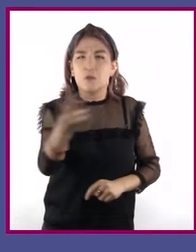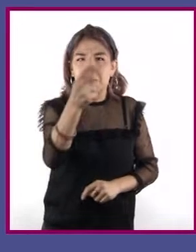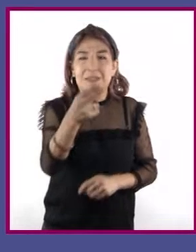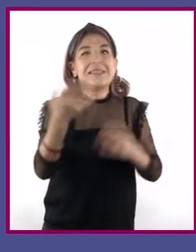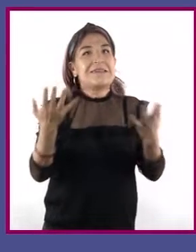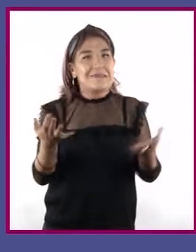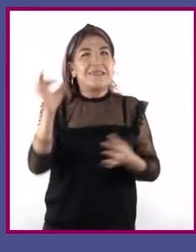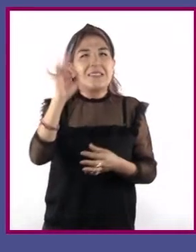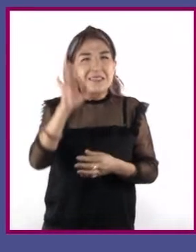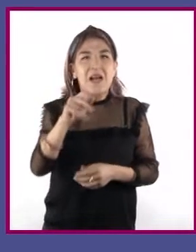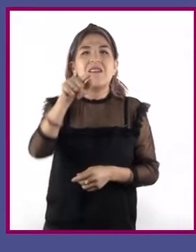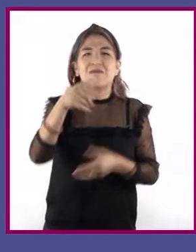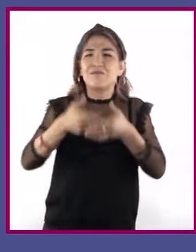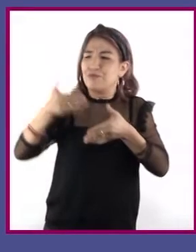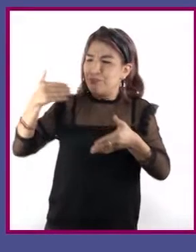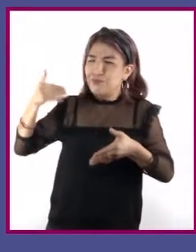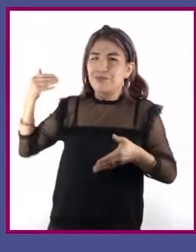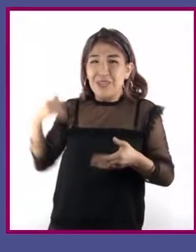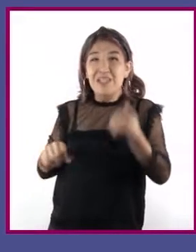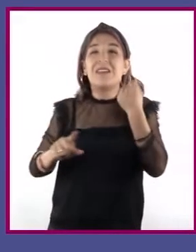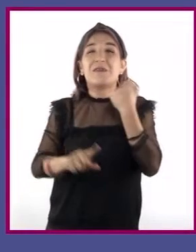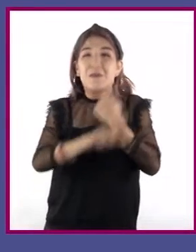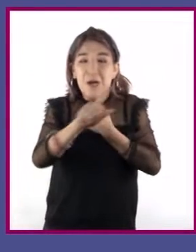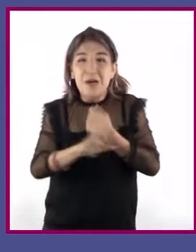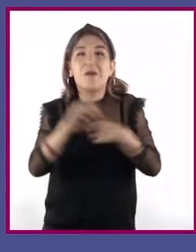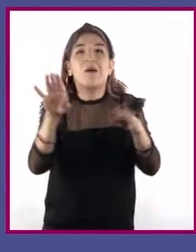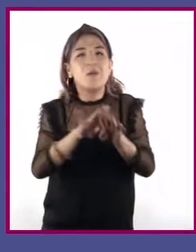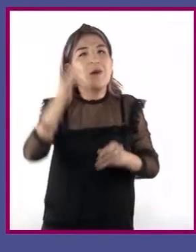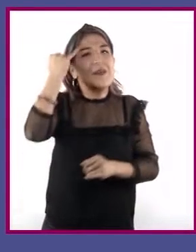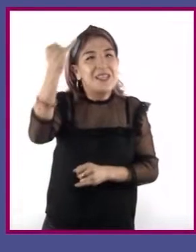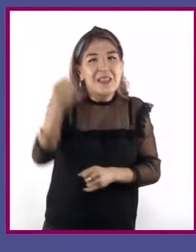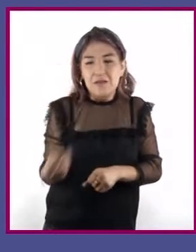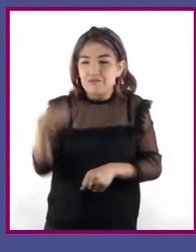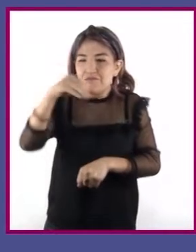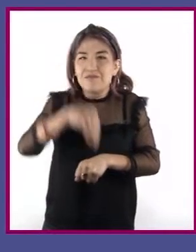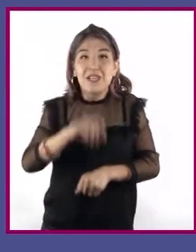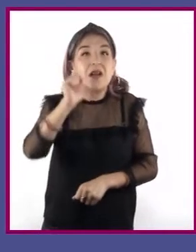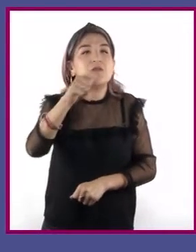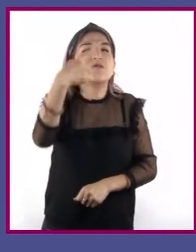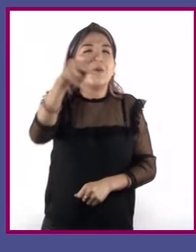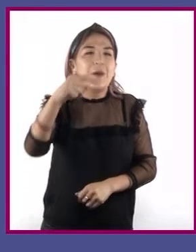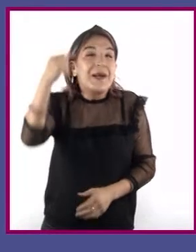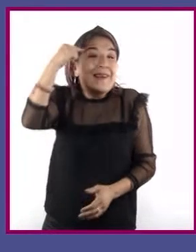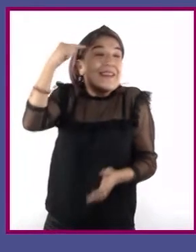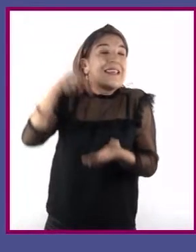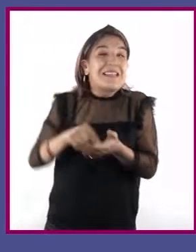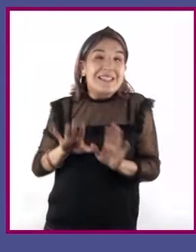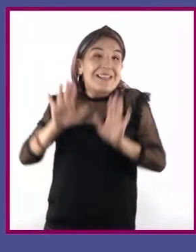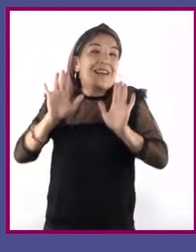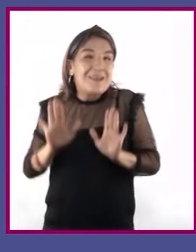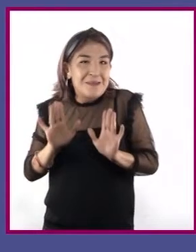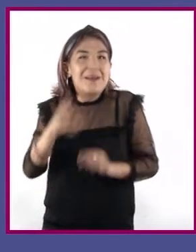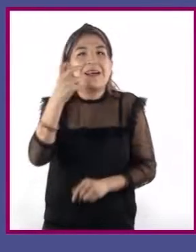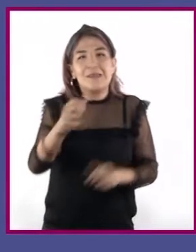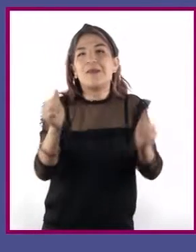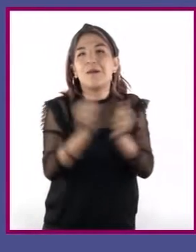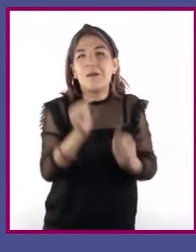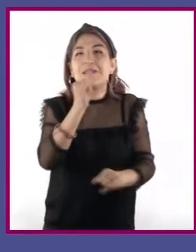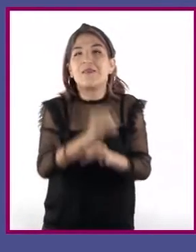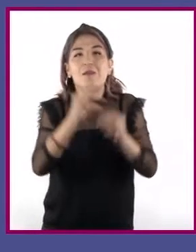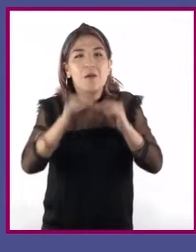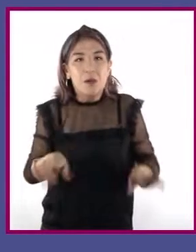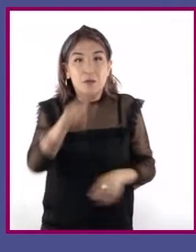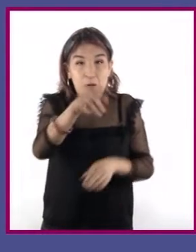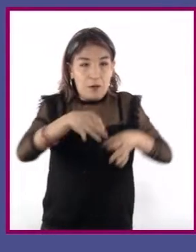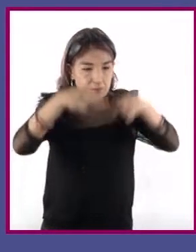enfrentado en infinidad de ocasiones con ideas fundamentadas en creencias. También con argumentos basados